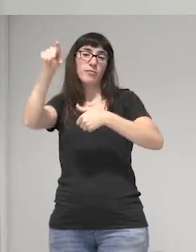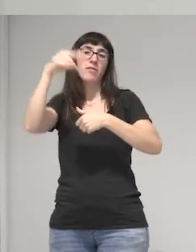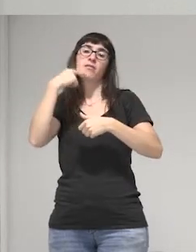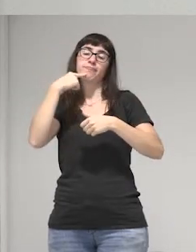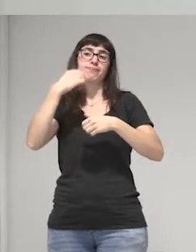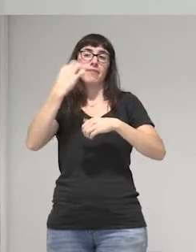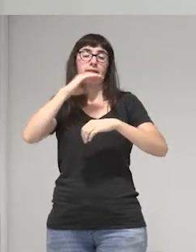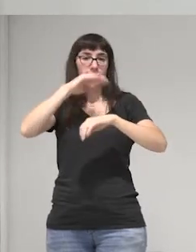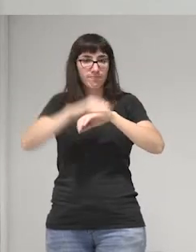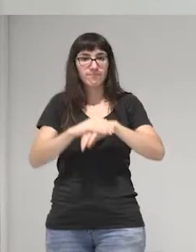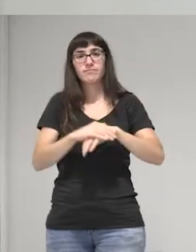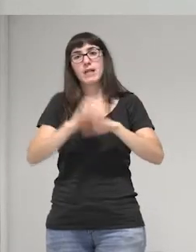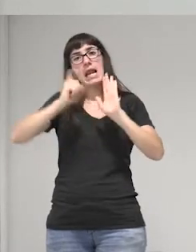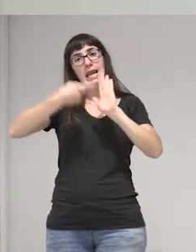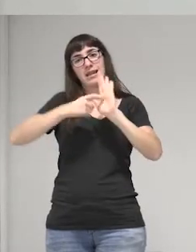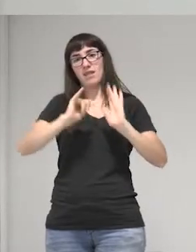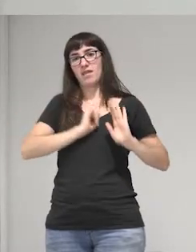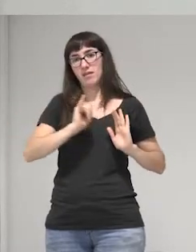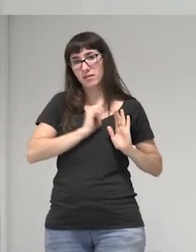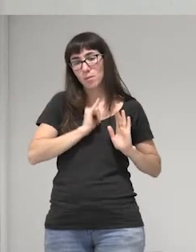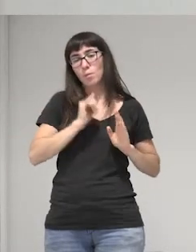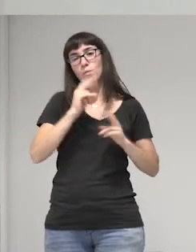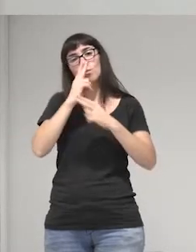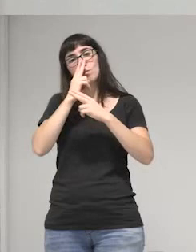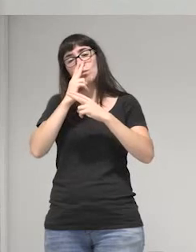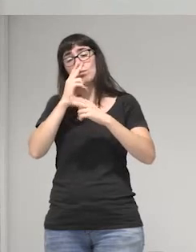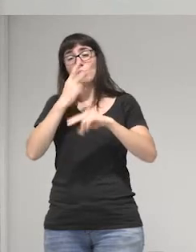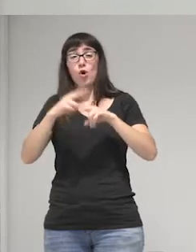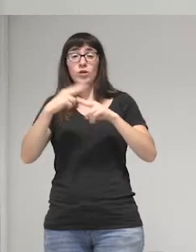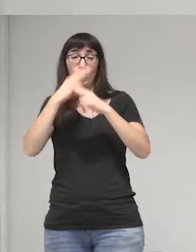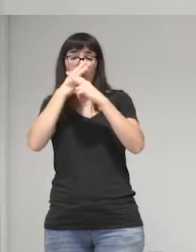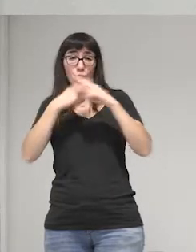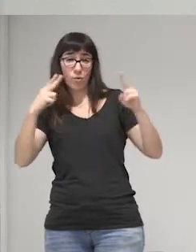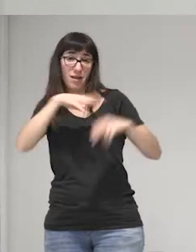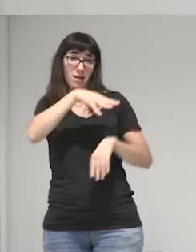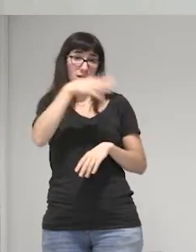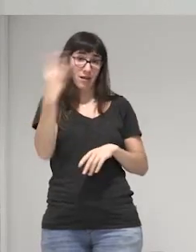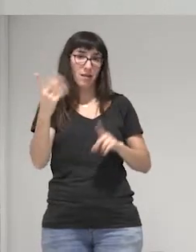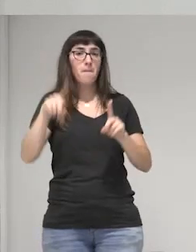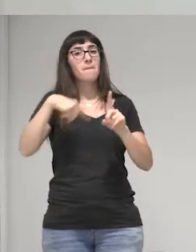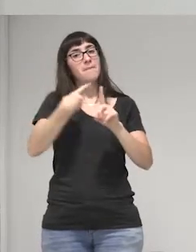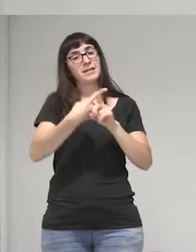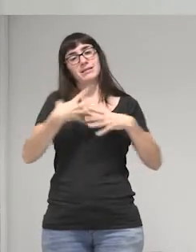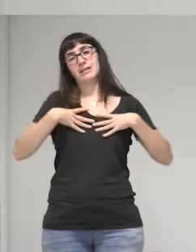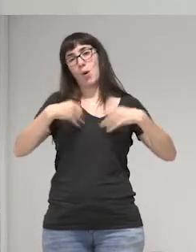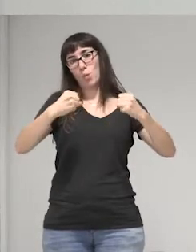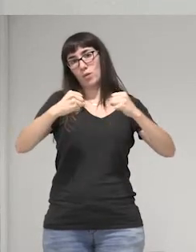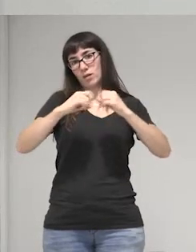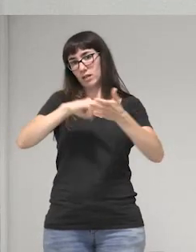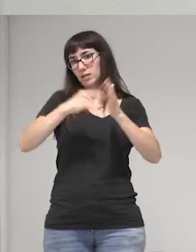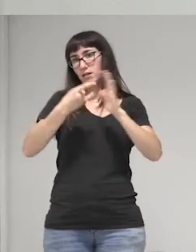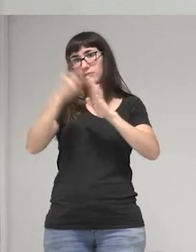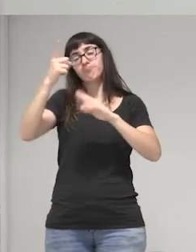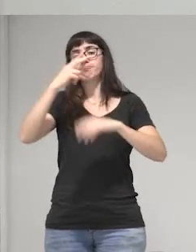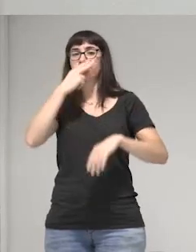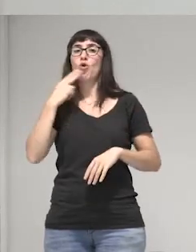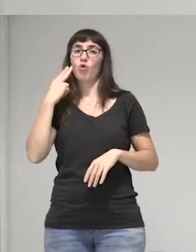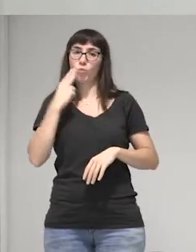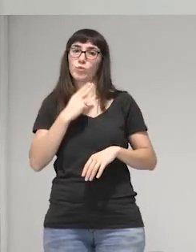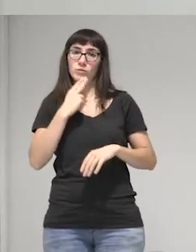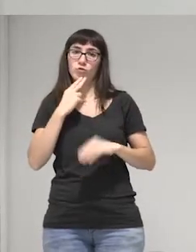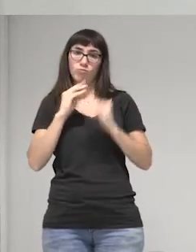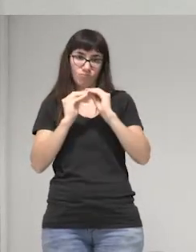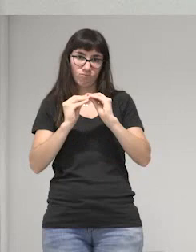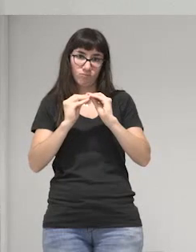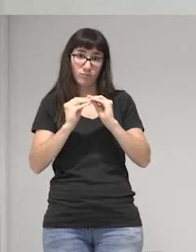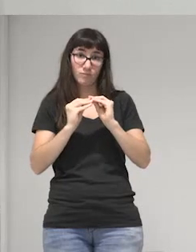ley de identidad a una política pública LGBT y a la estrategia de salud bueno de